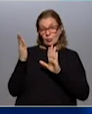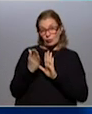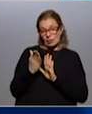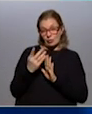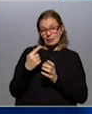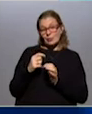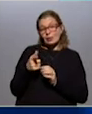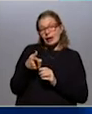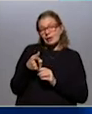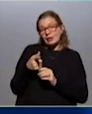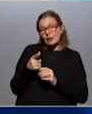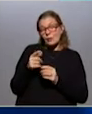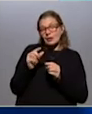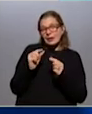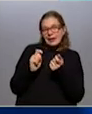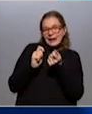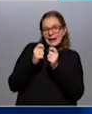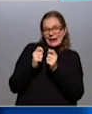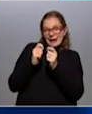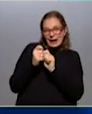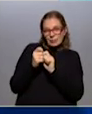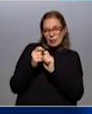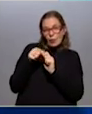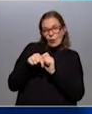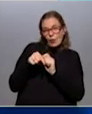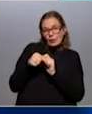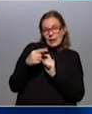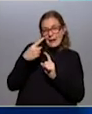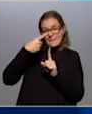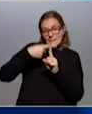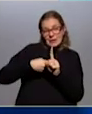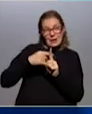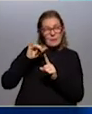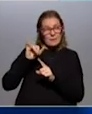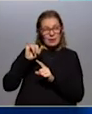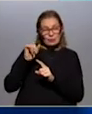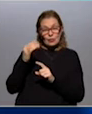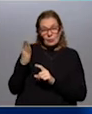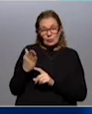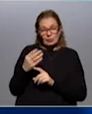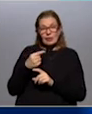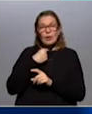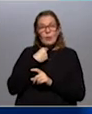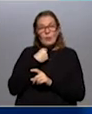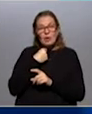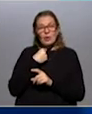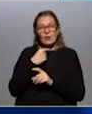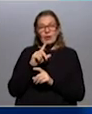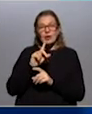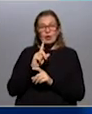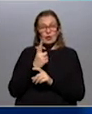desde entonces lo que has tenido es una moderación. Hoy, en promedio, en el mes de mayo, el porcentaje de ocupados ausentes